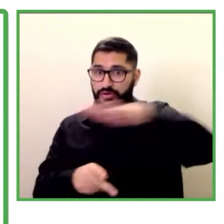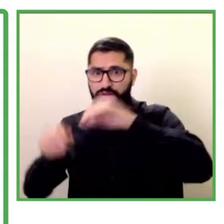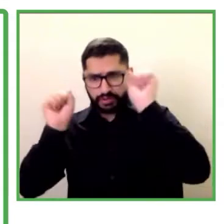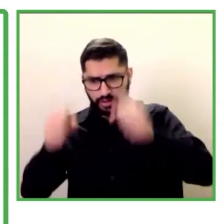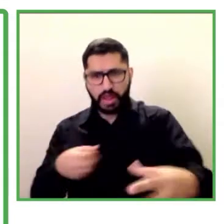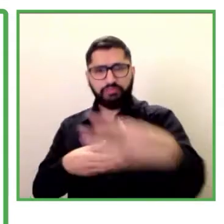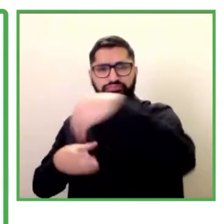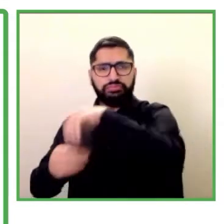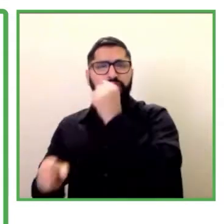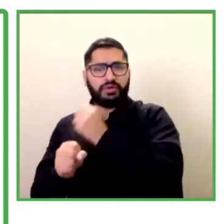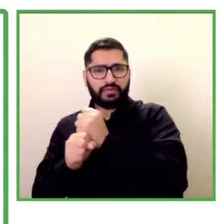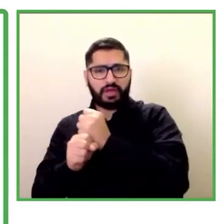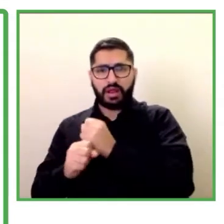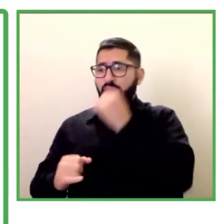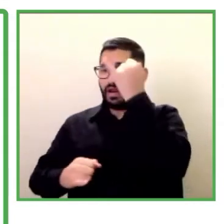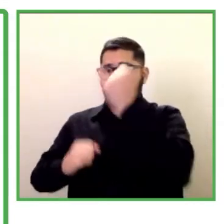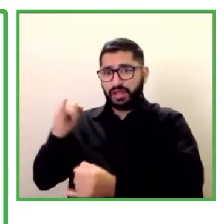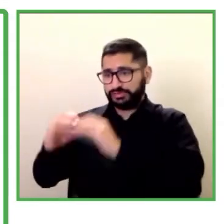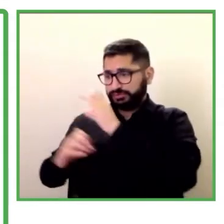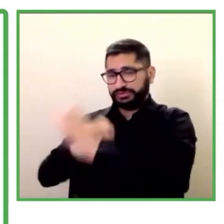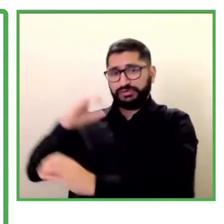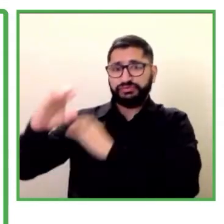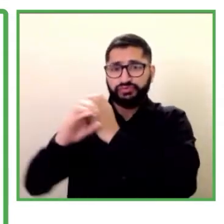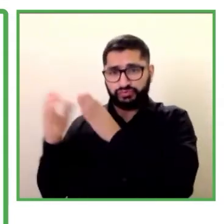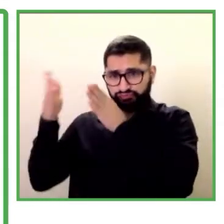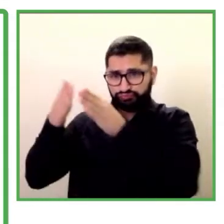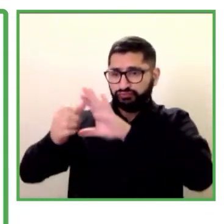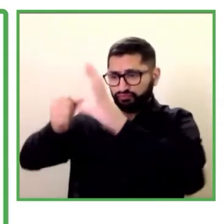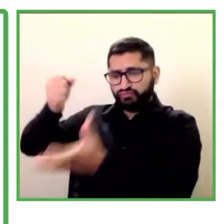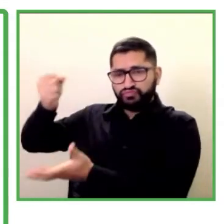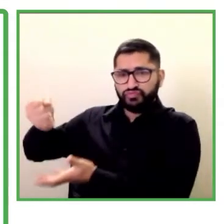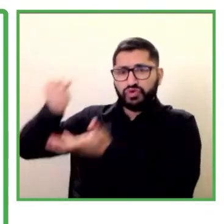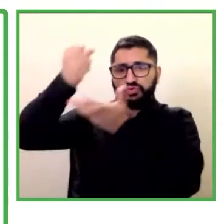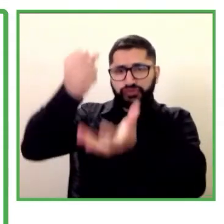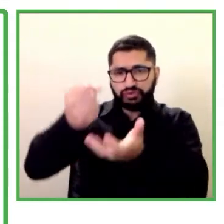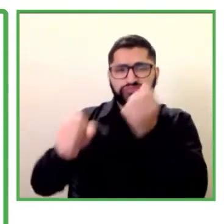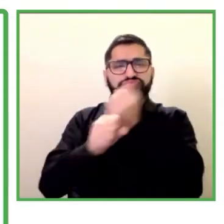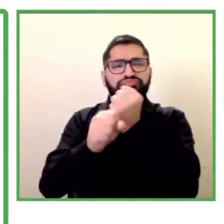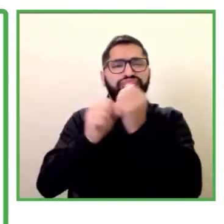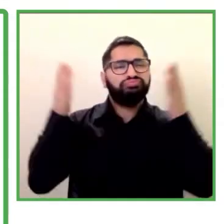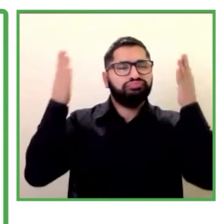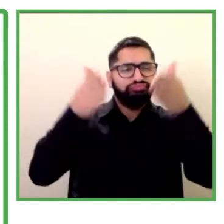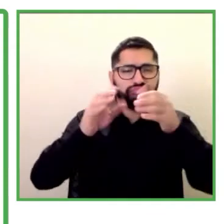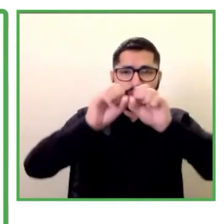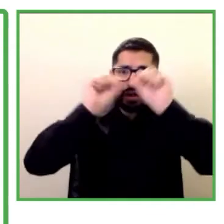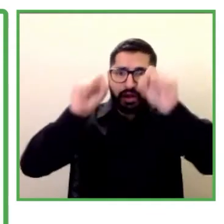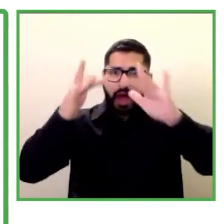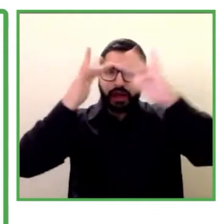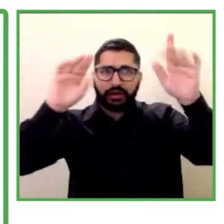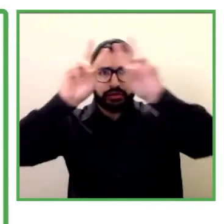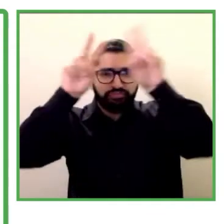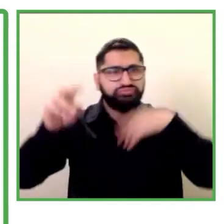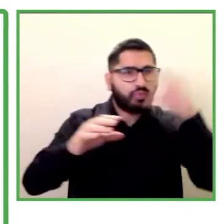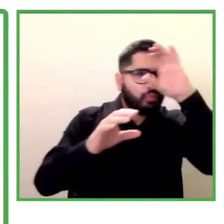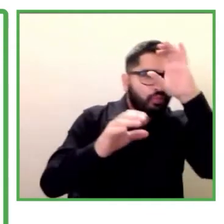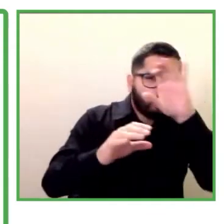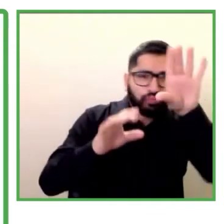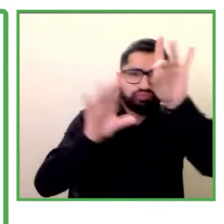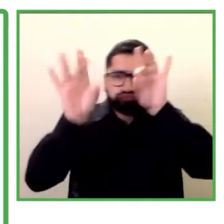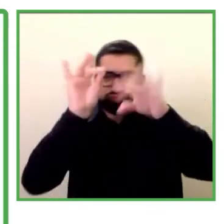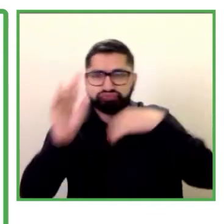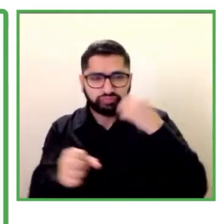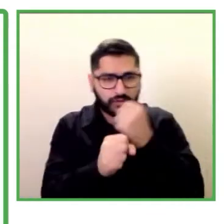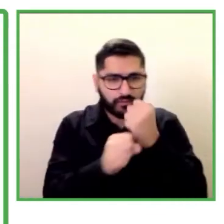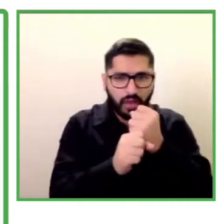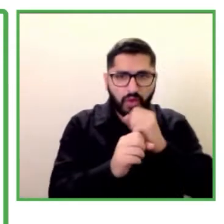de trabajo en línea enfocada únicamente en personas con discapacidad esta bolsa de trabajo con más de 19 mil candidatos nos ayuda